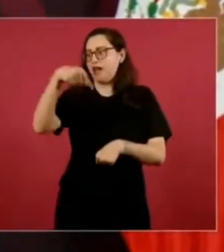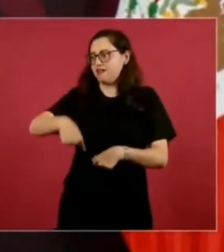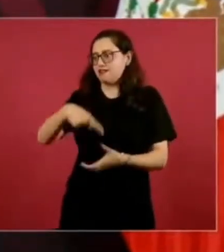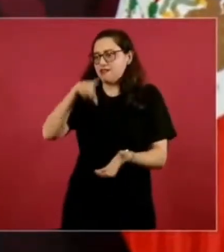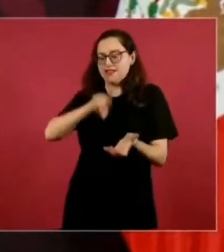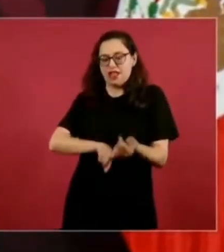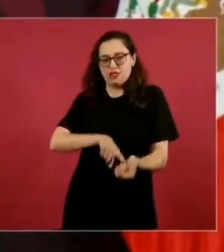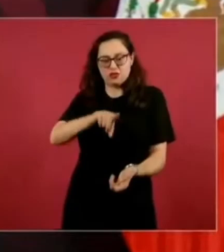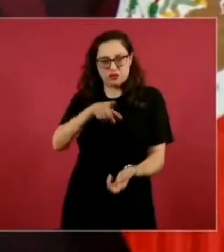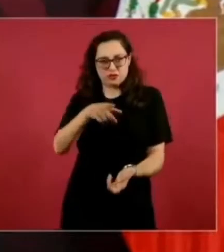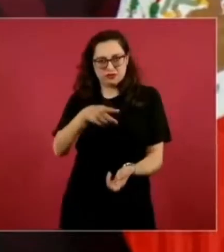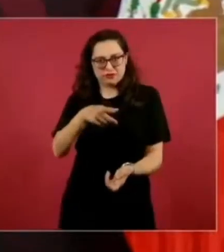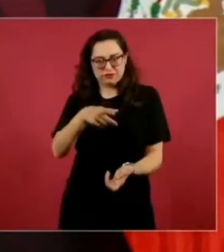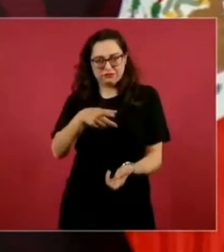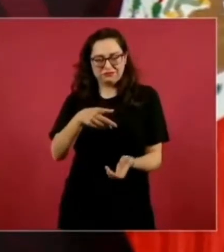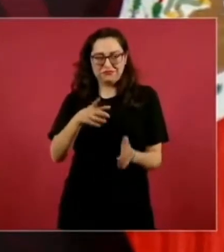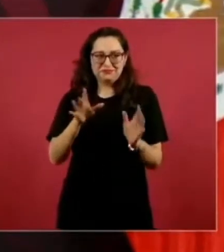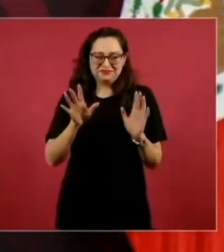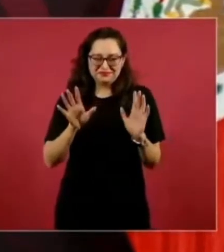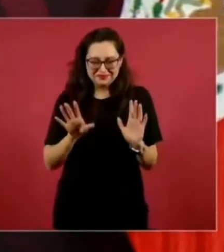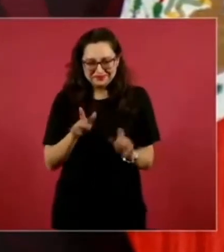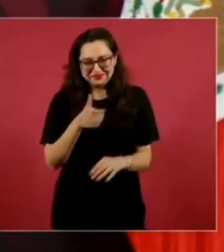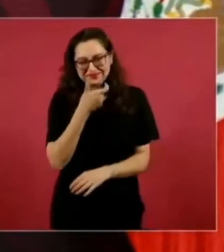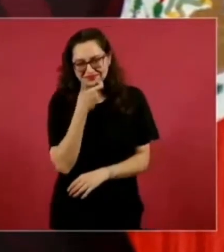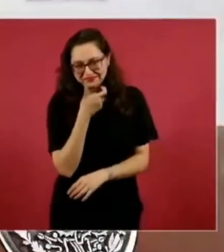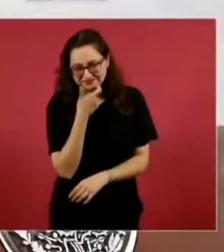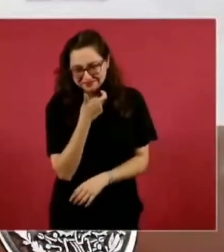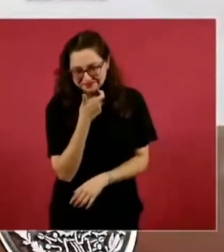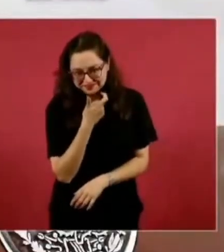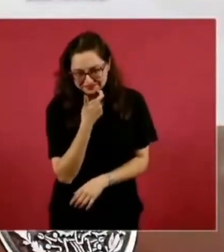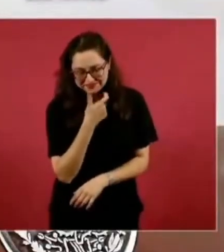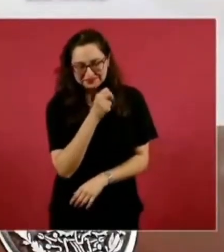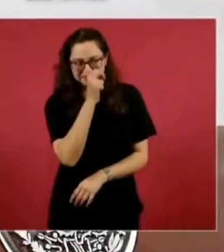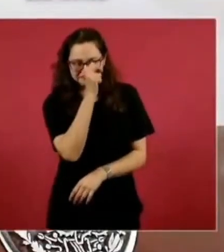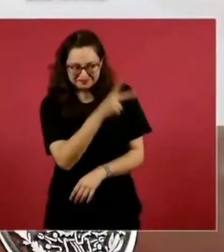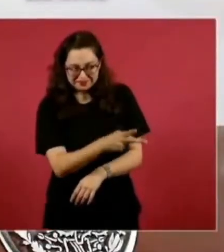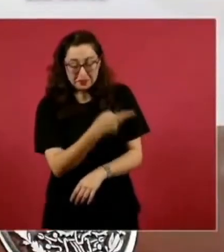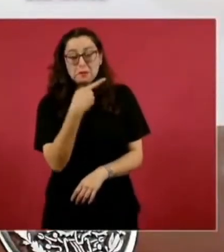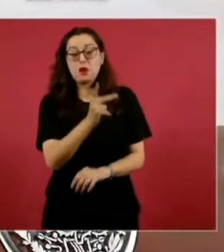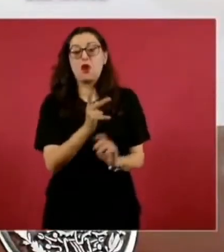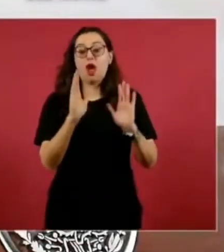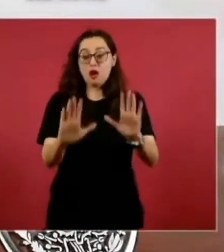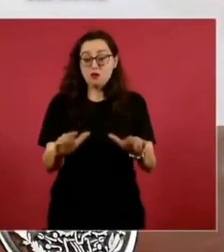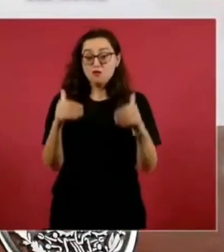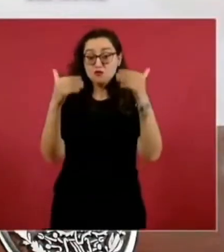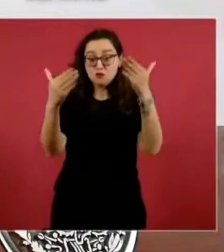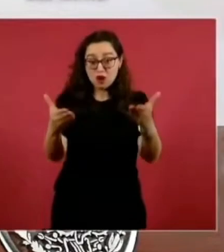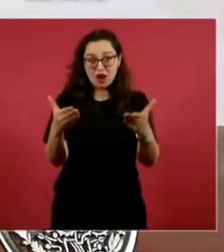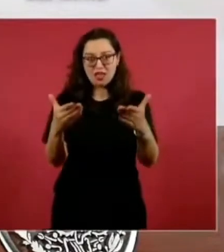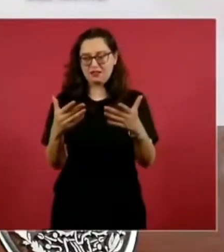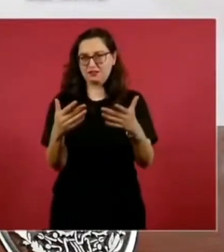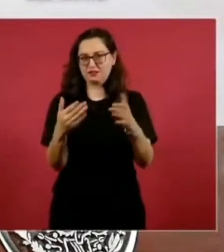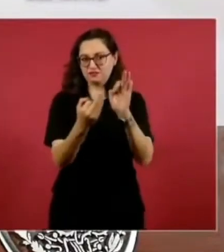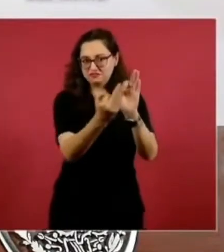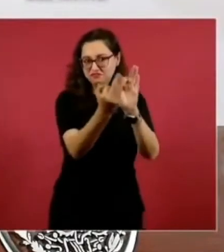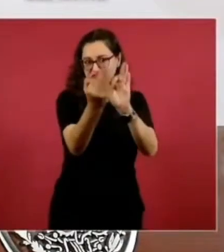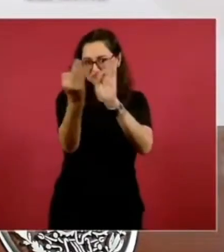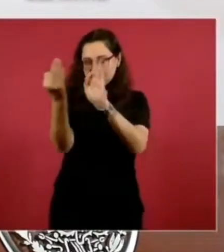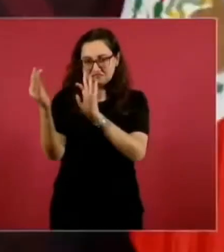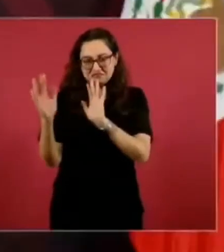una tarjeta